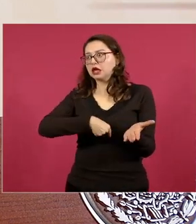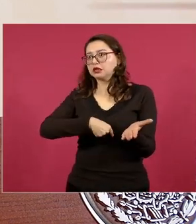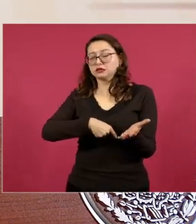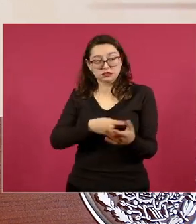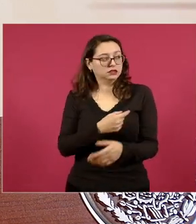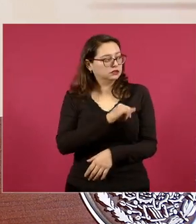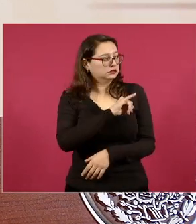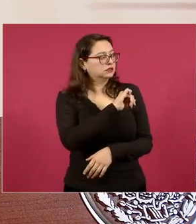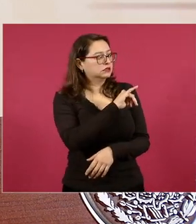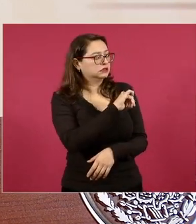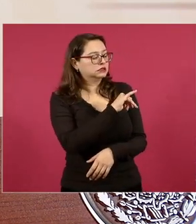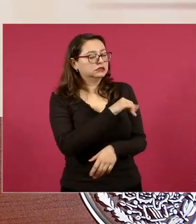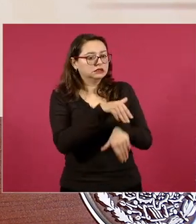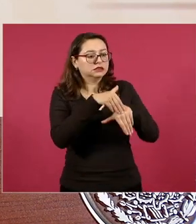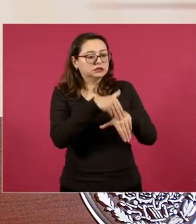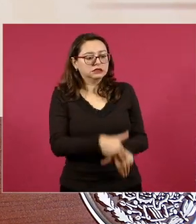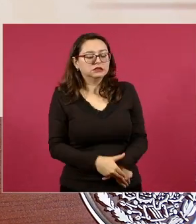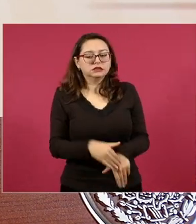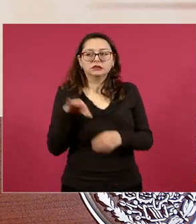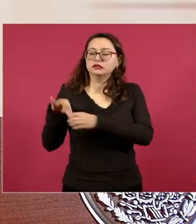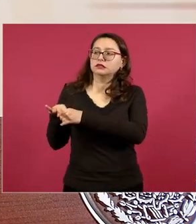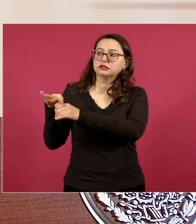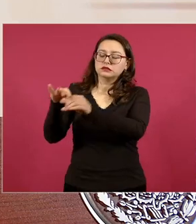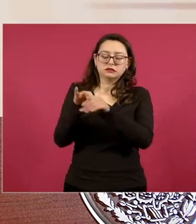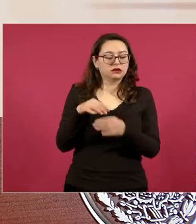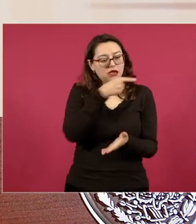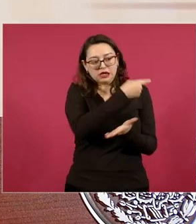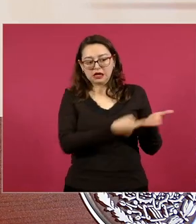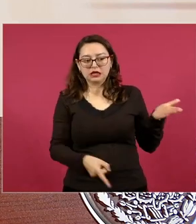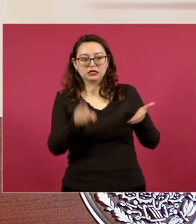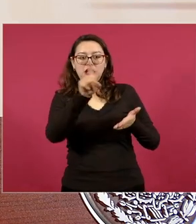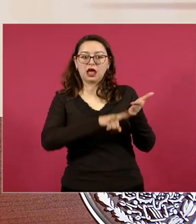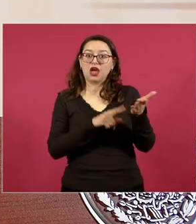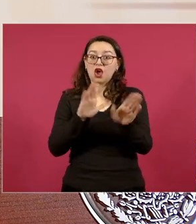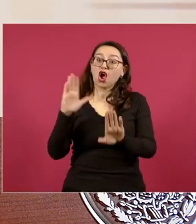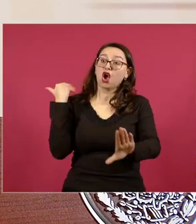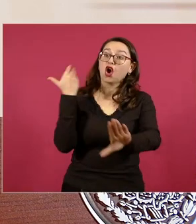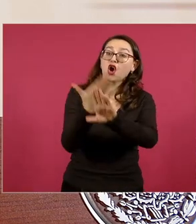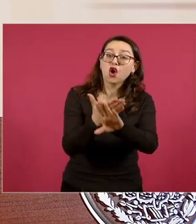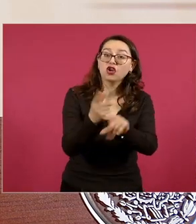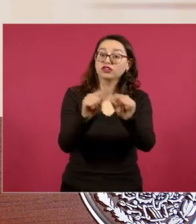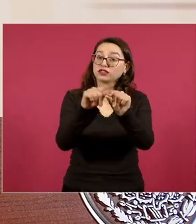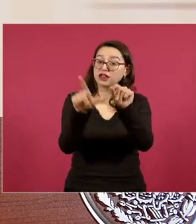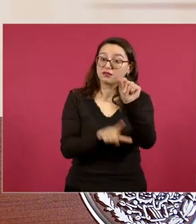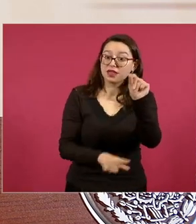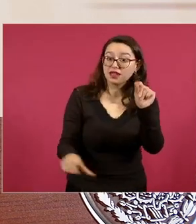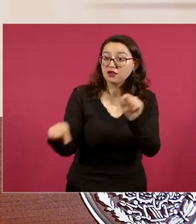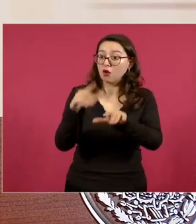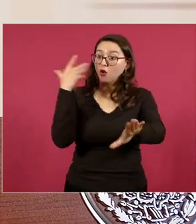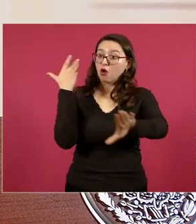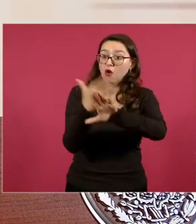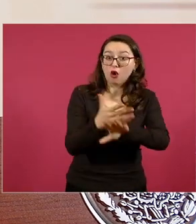interés público no hay